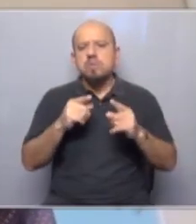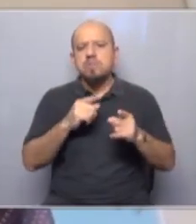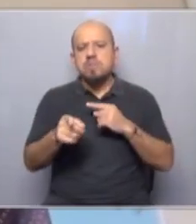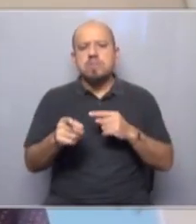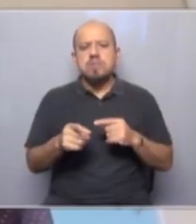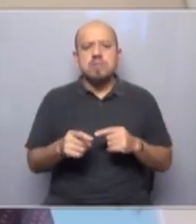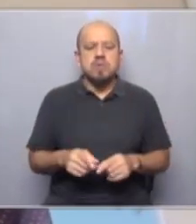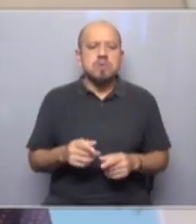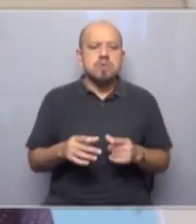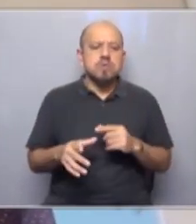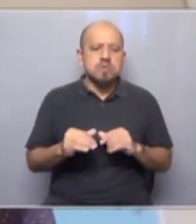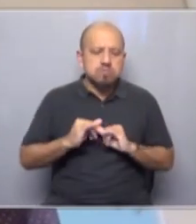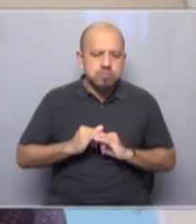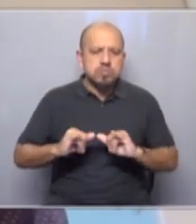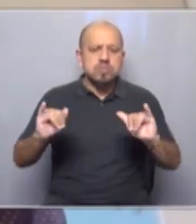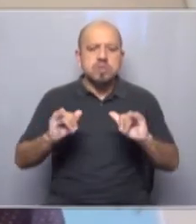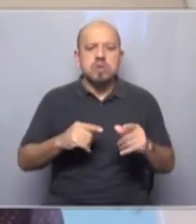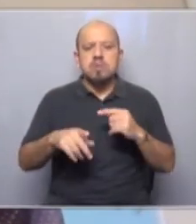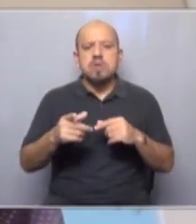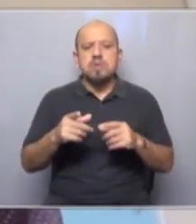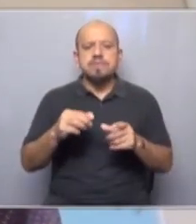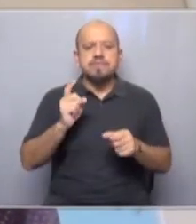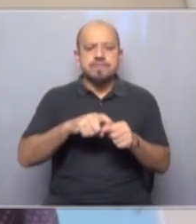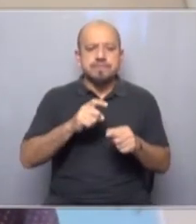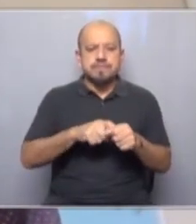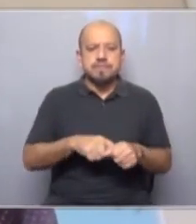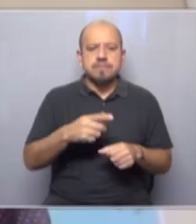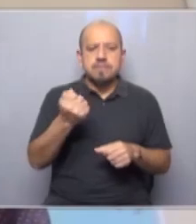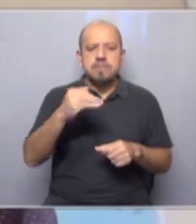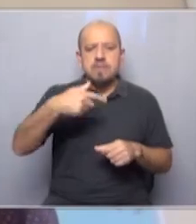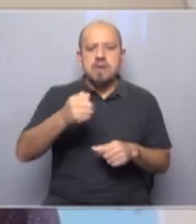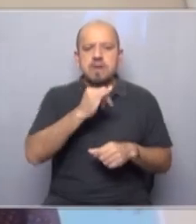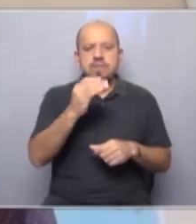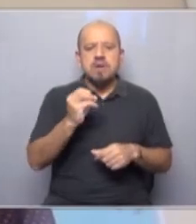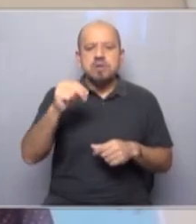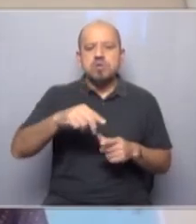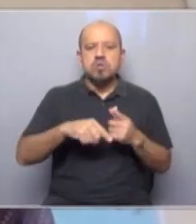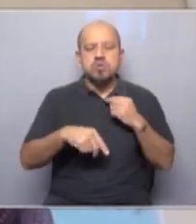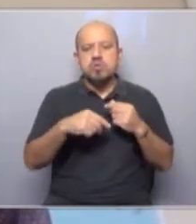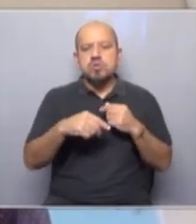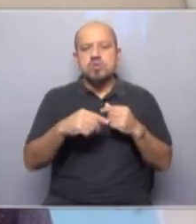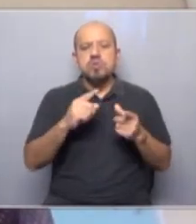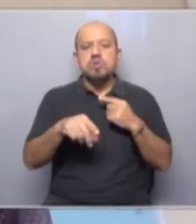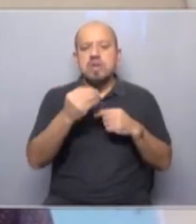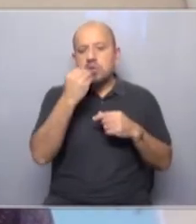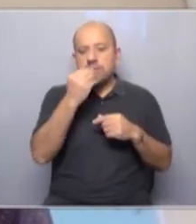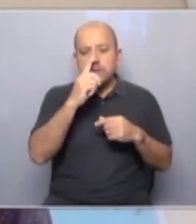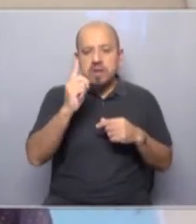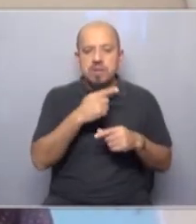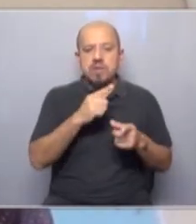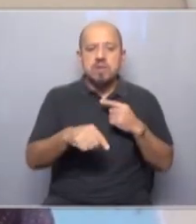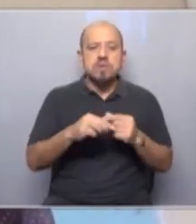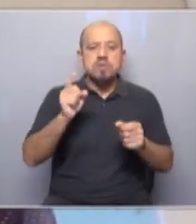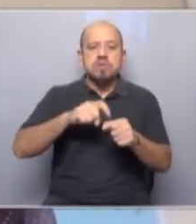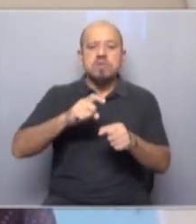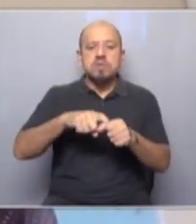que han oído de que los trabajadores de Amazon, de Starbucks, de la comida rápida, rápidamente se están sindicalizando,